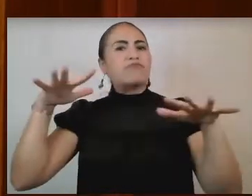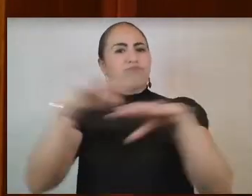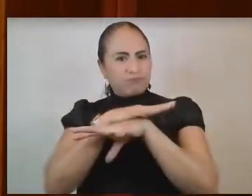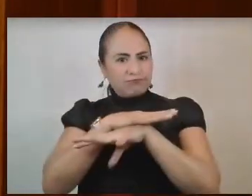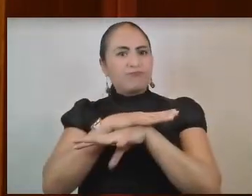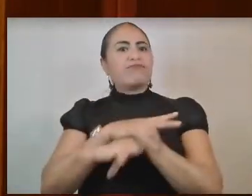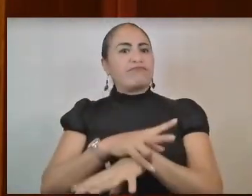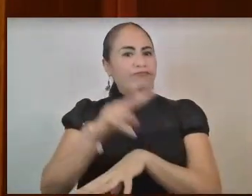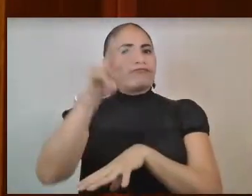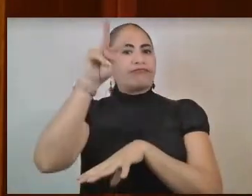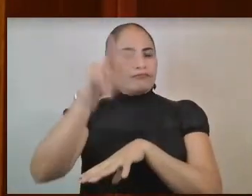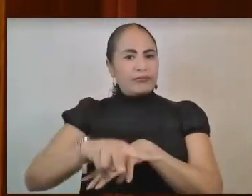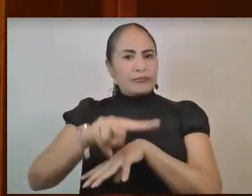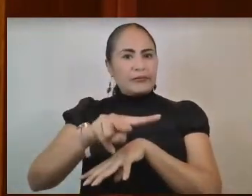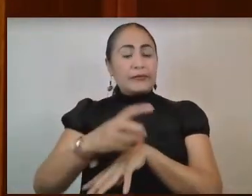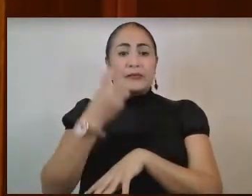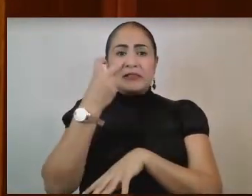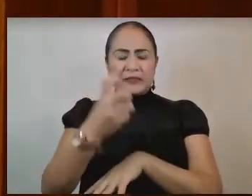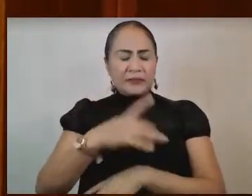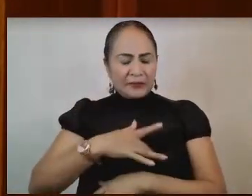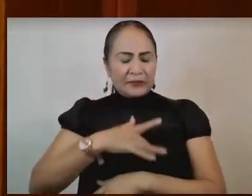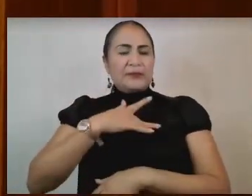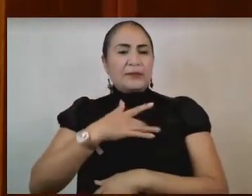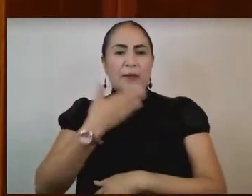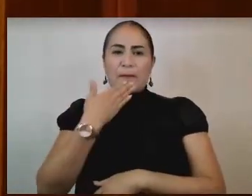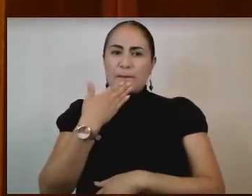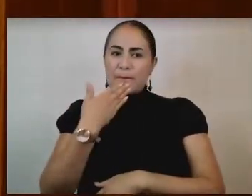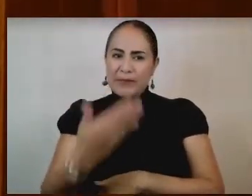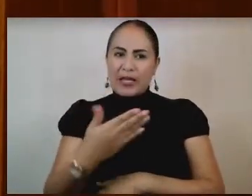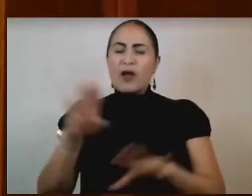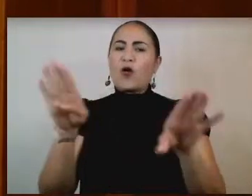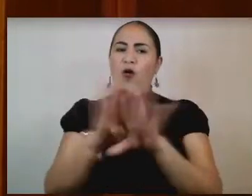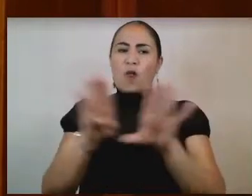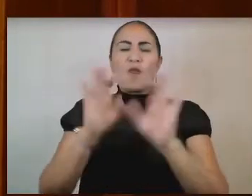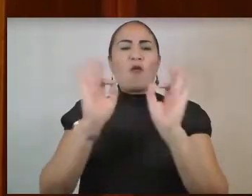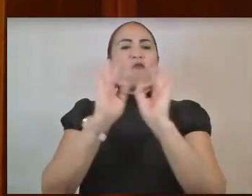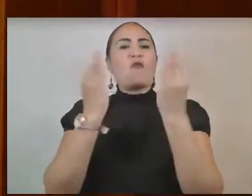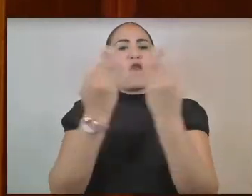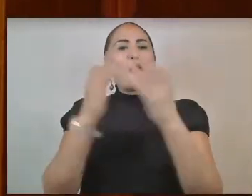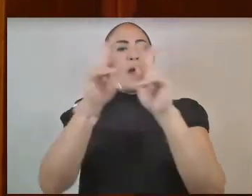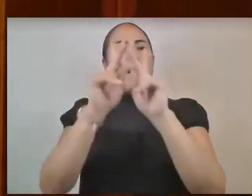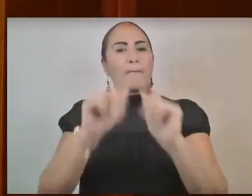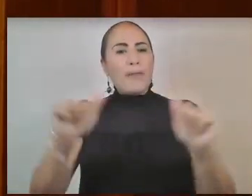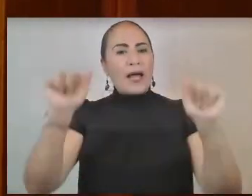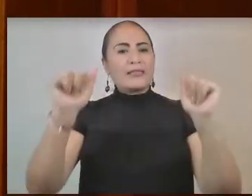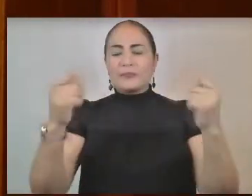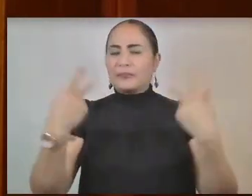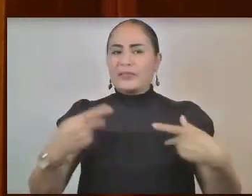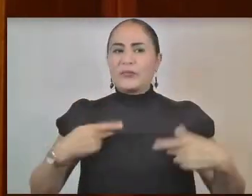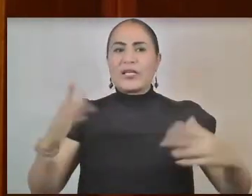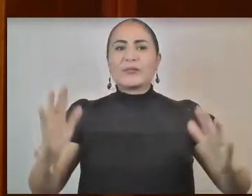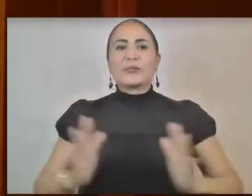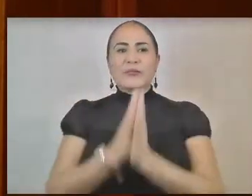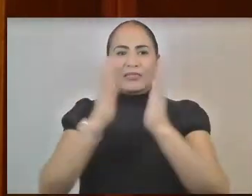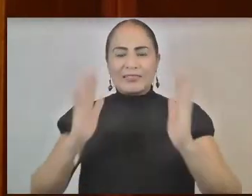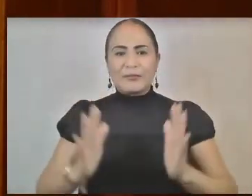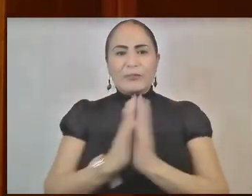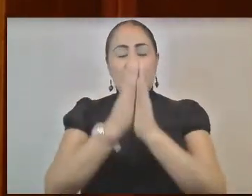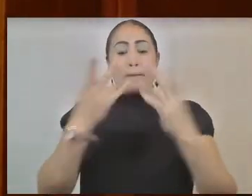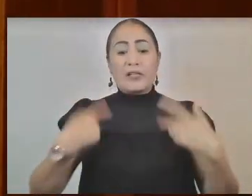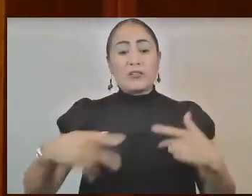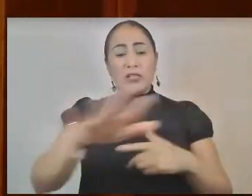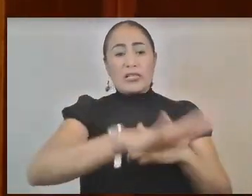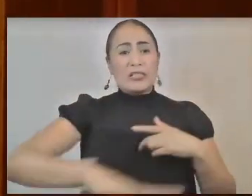congratularnos de que así sea, por la vía pacífica y democrática, y evitar el sufrimiento del pueblo